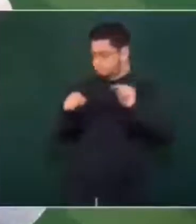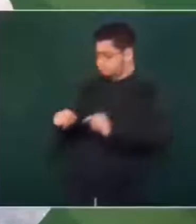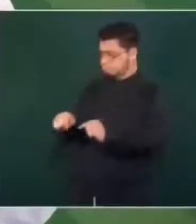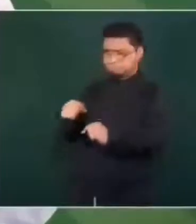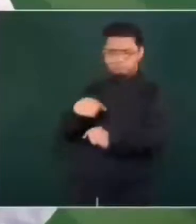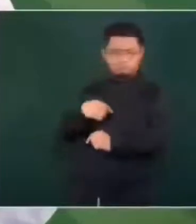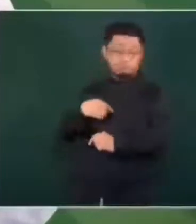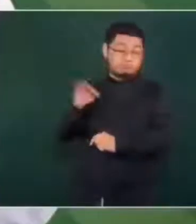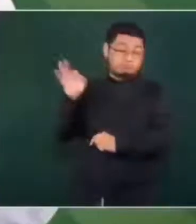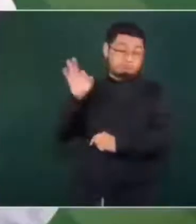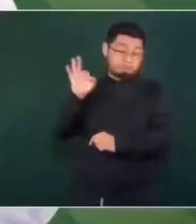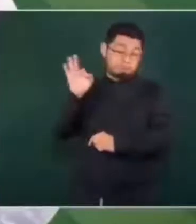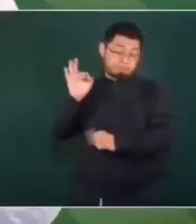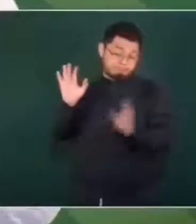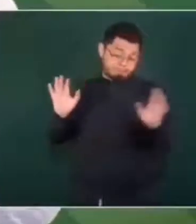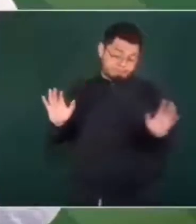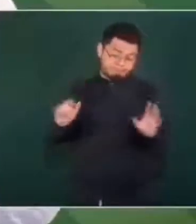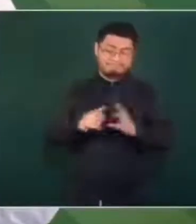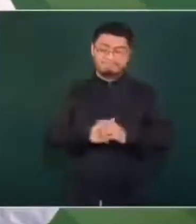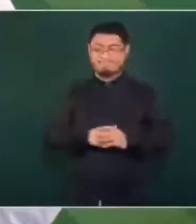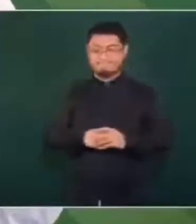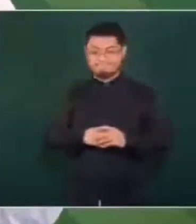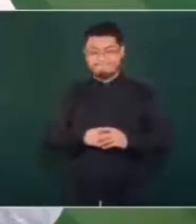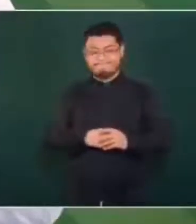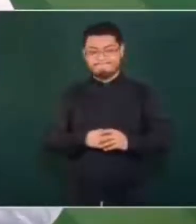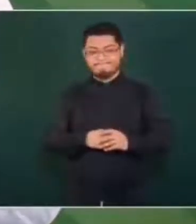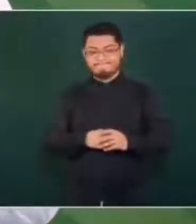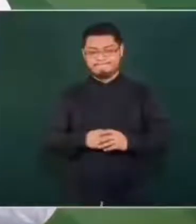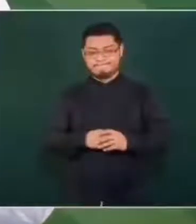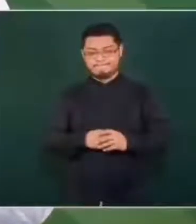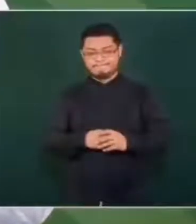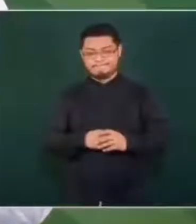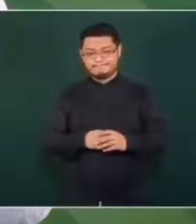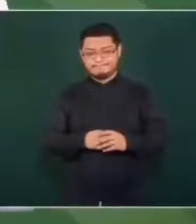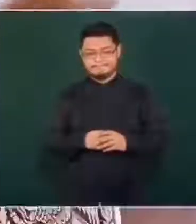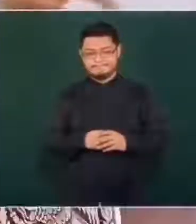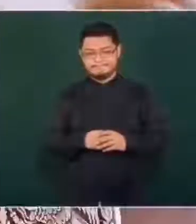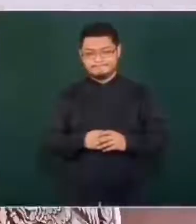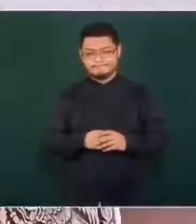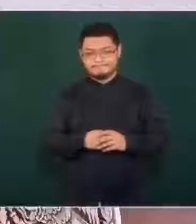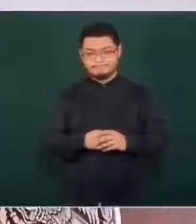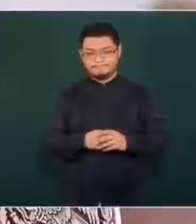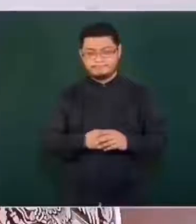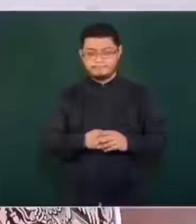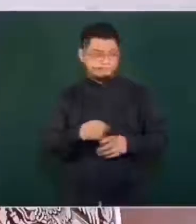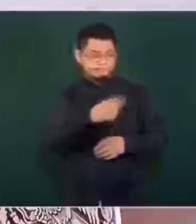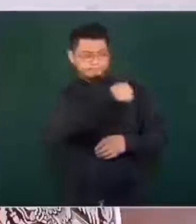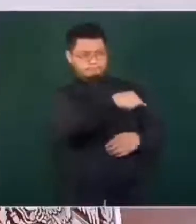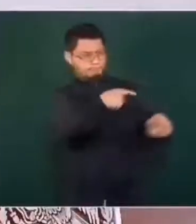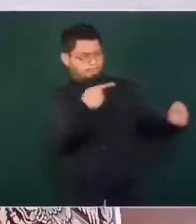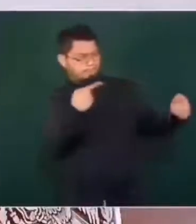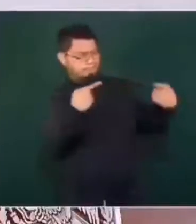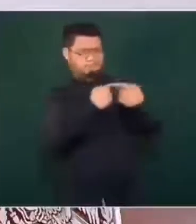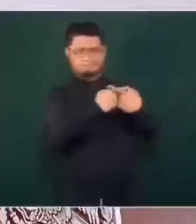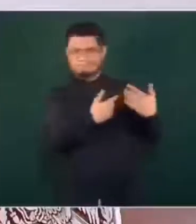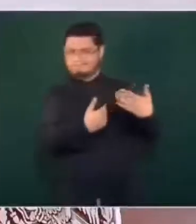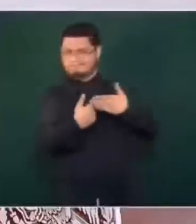estaban en contra de nosotros,